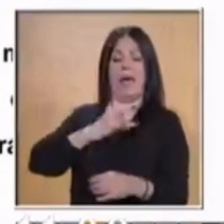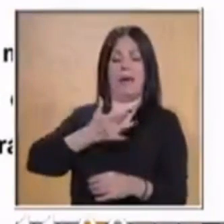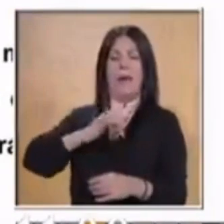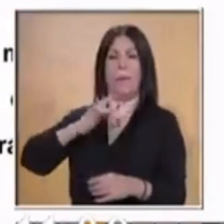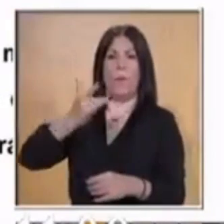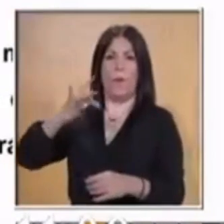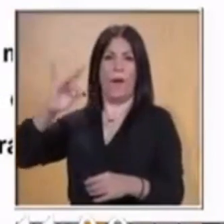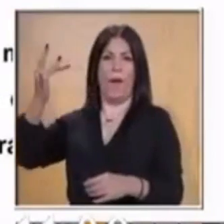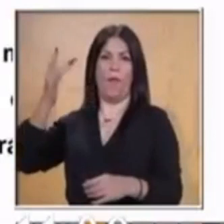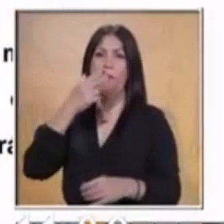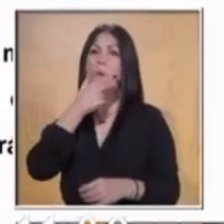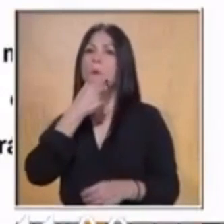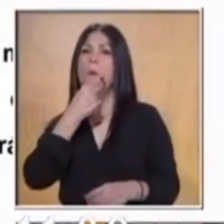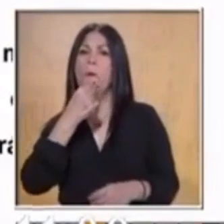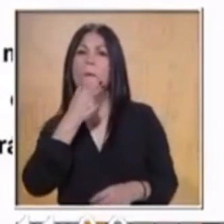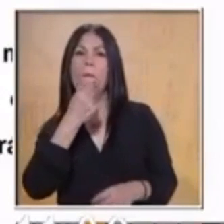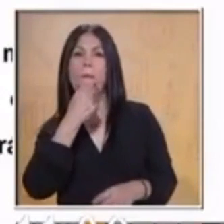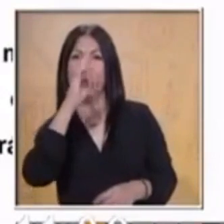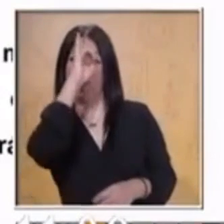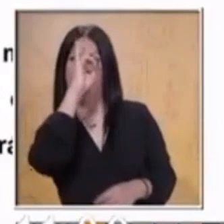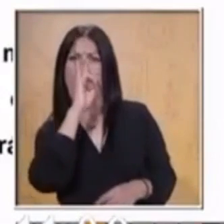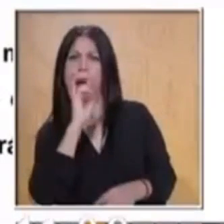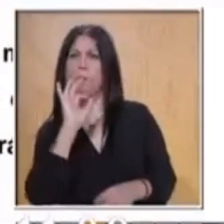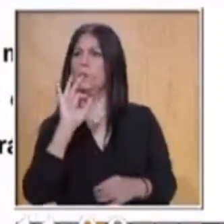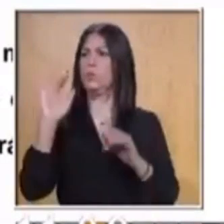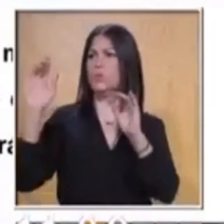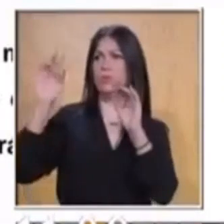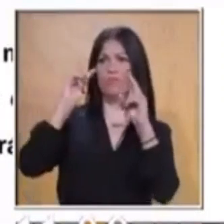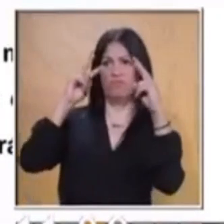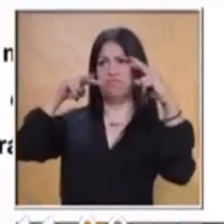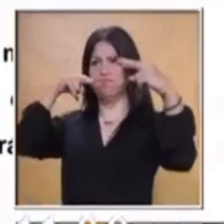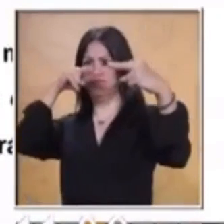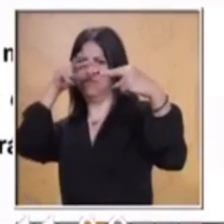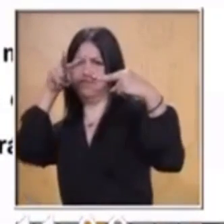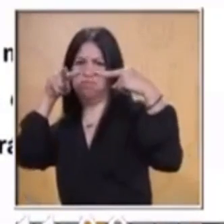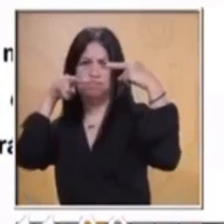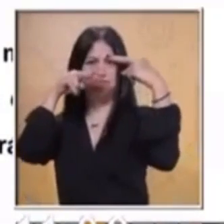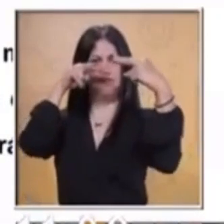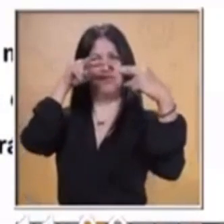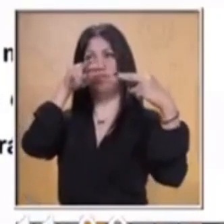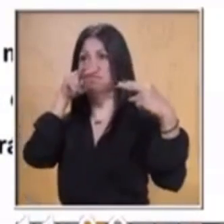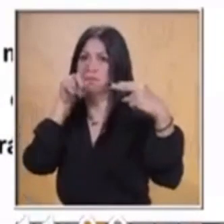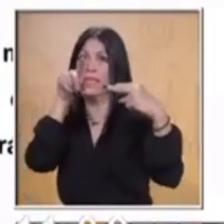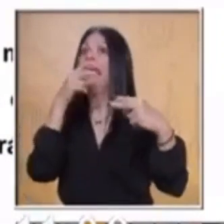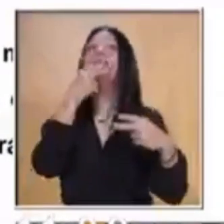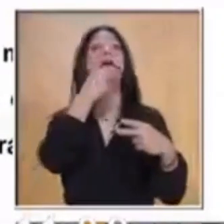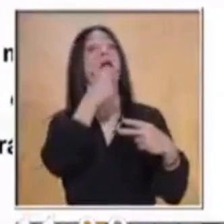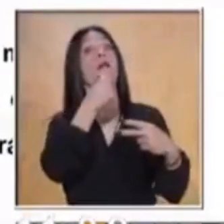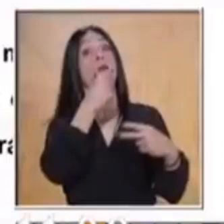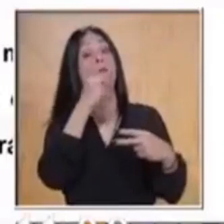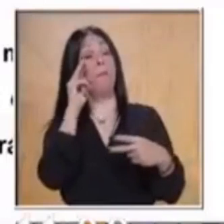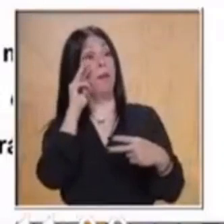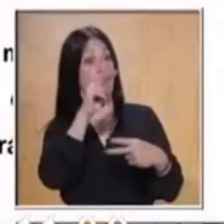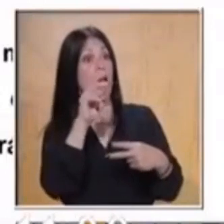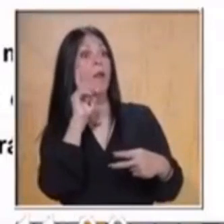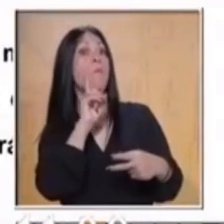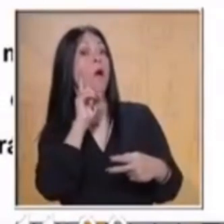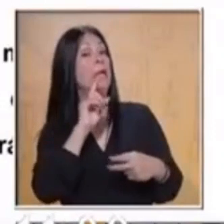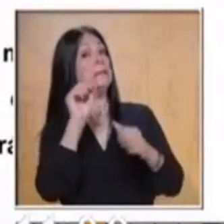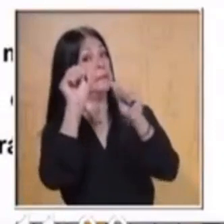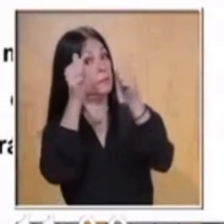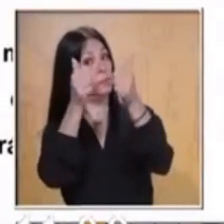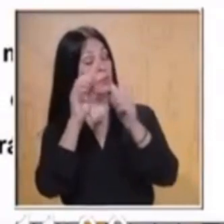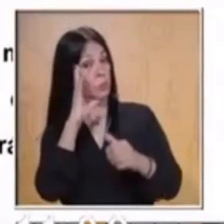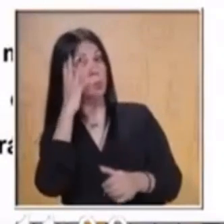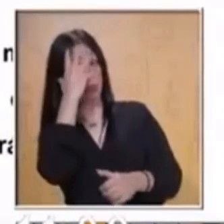persona? Pues venía de España. Él, aprovechándose de todo esto, la había conquistado con falsas